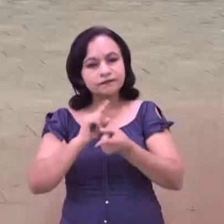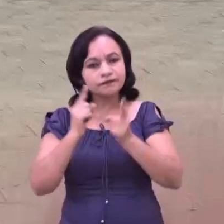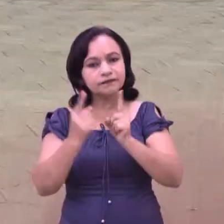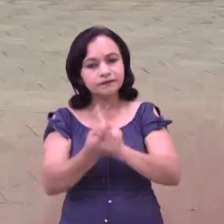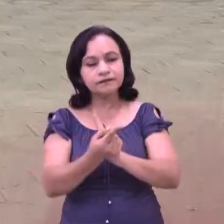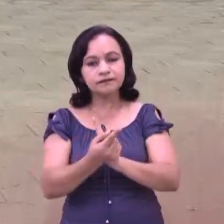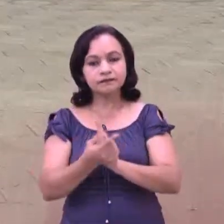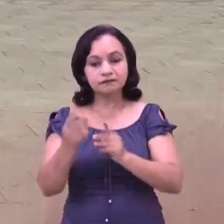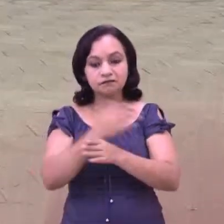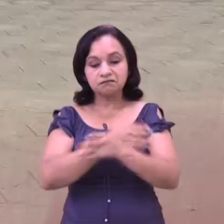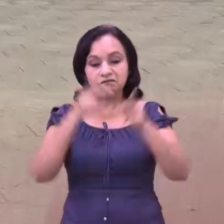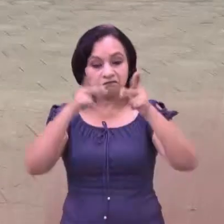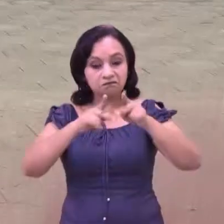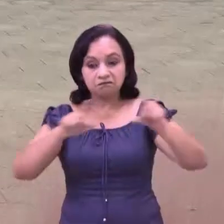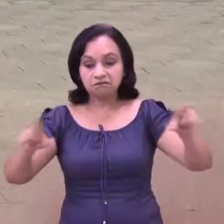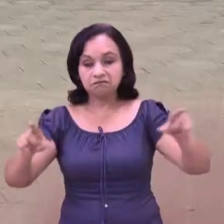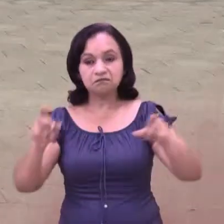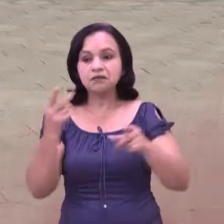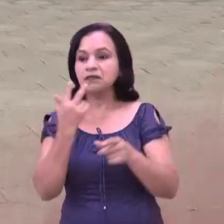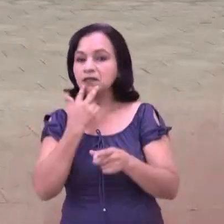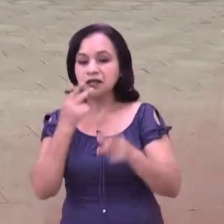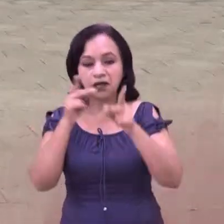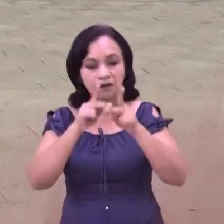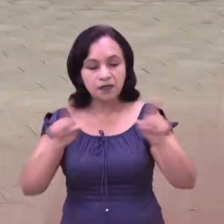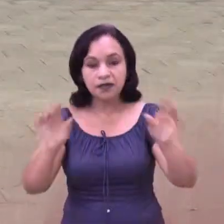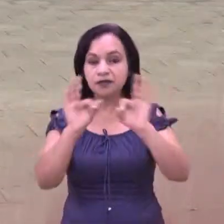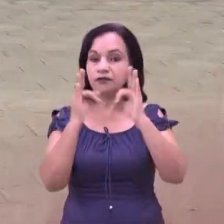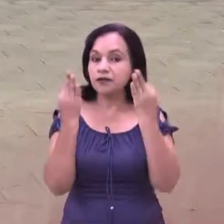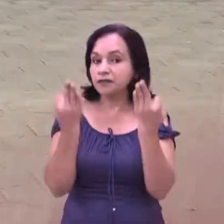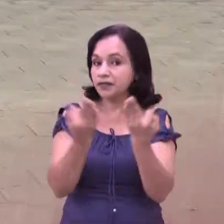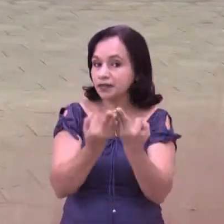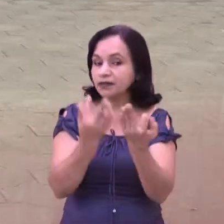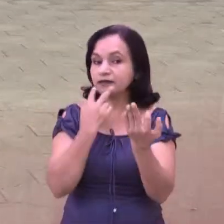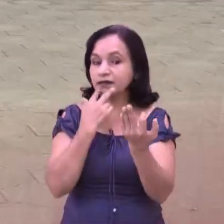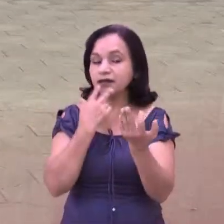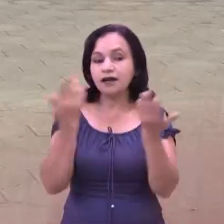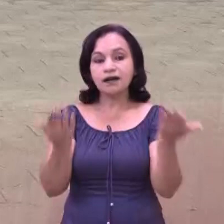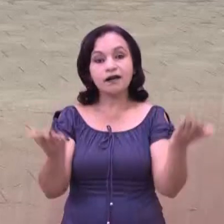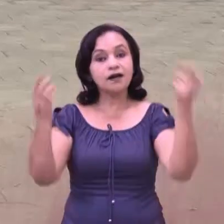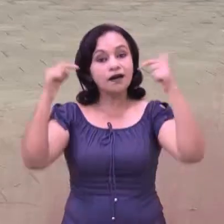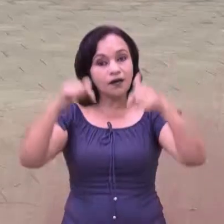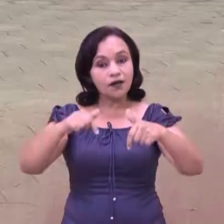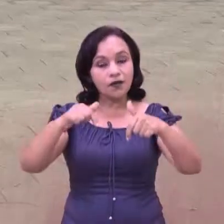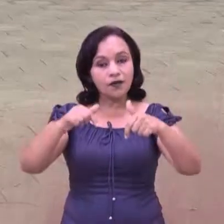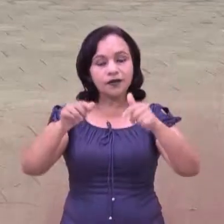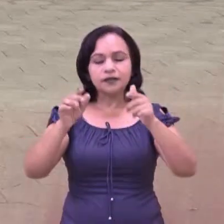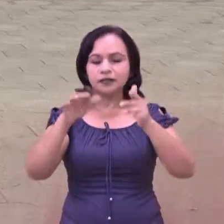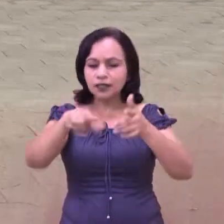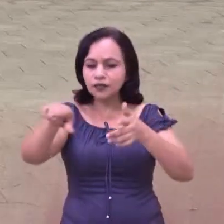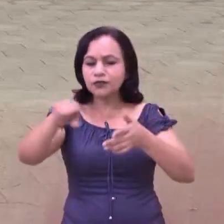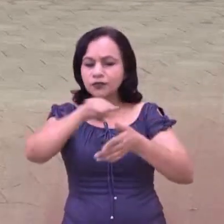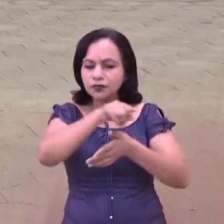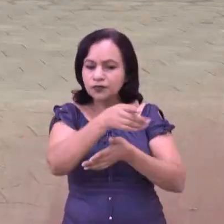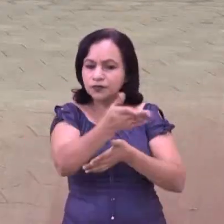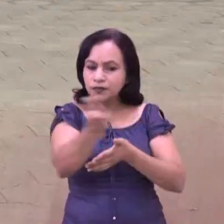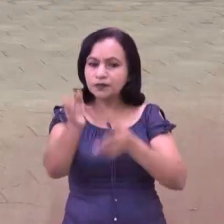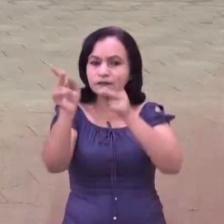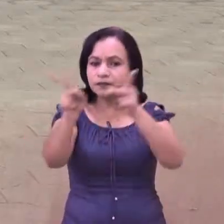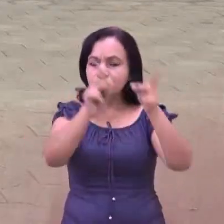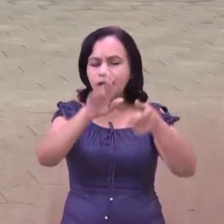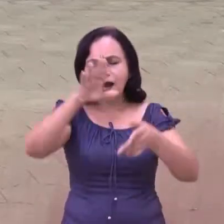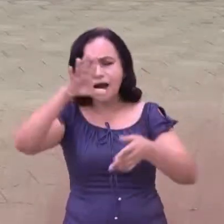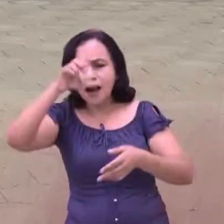manejaban los planes, que no hacían los planes, que no habían planes familiares y todo esto. Ahora ellos están tan empoderados que a la menor